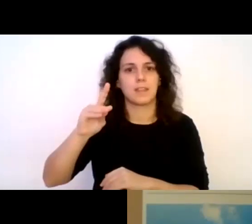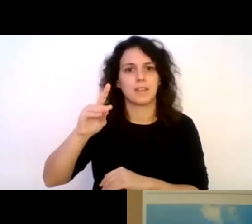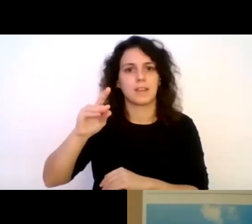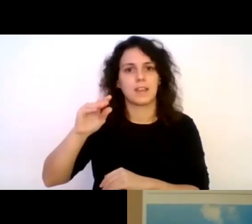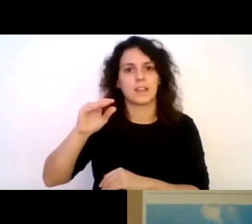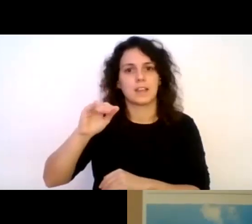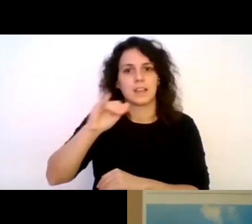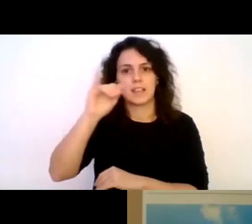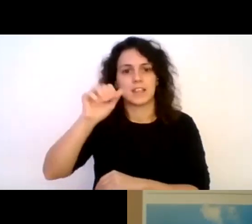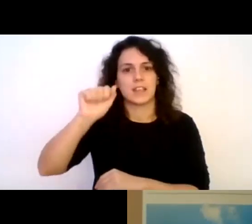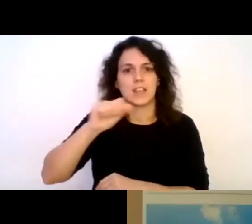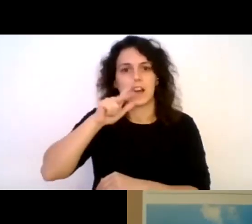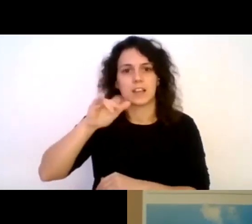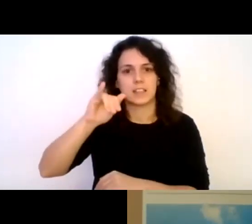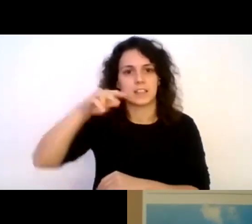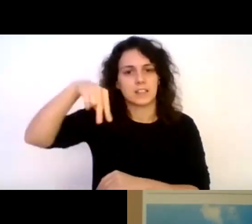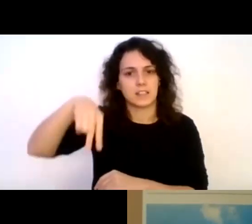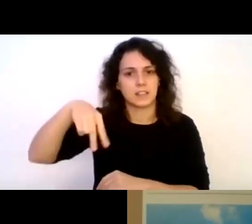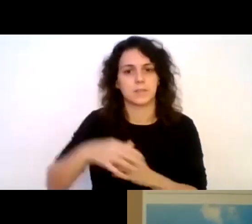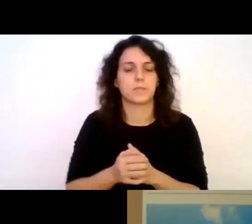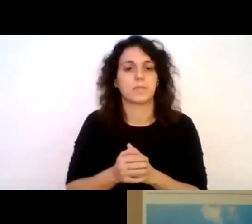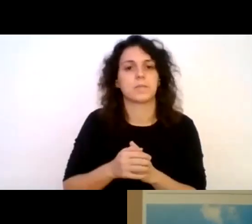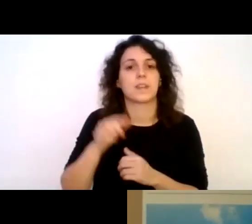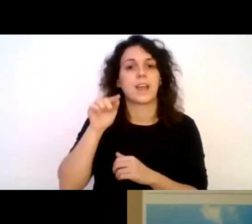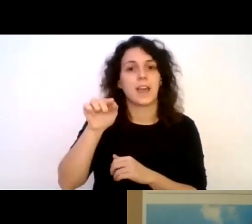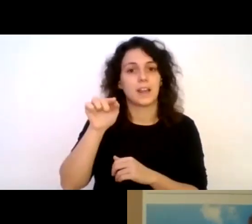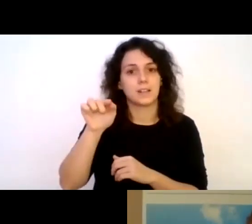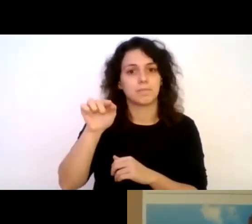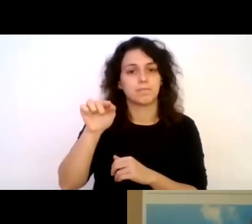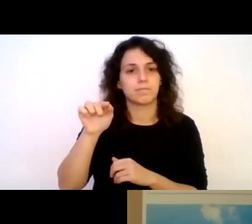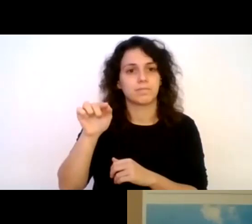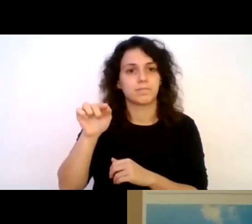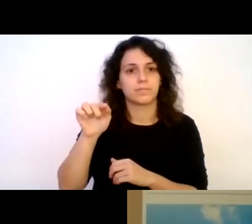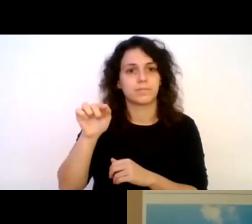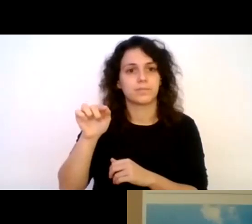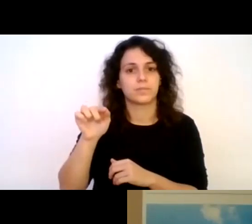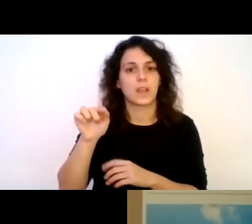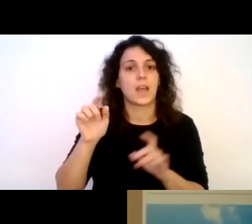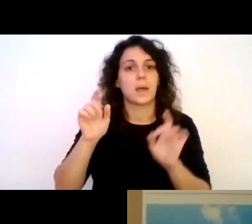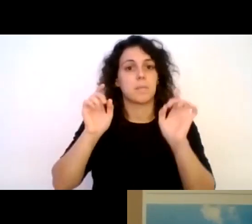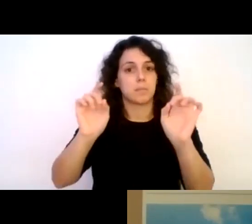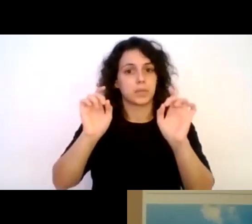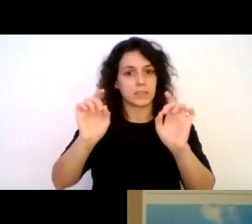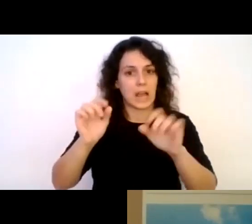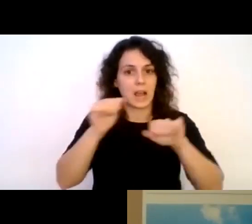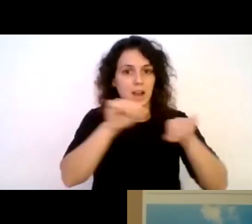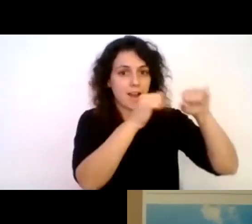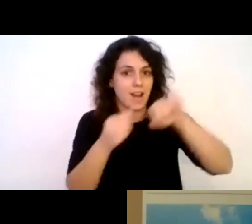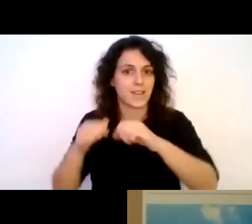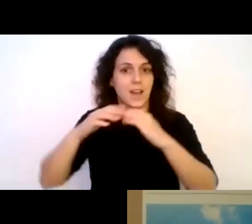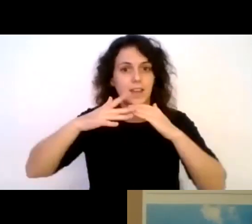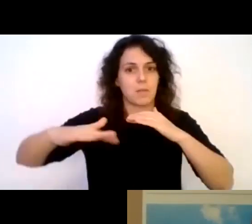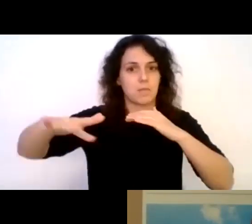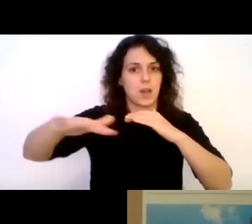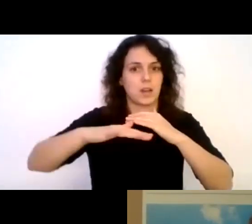dueña y guía instructora en Jazz Puerto Varas, empresa de trekking y kayak de mar, enfocados en